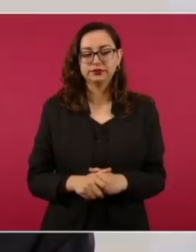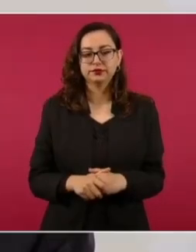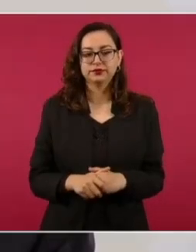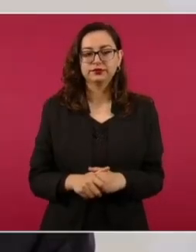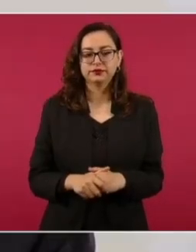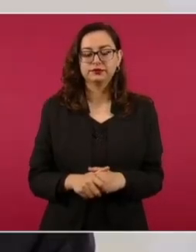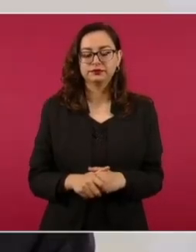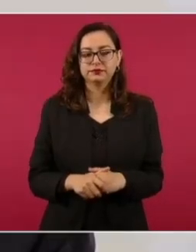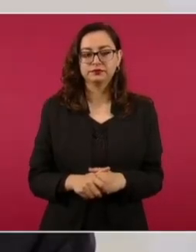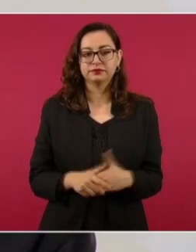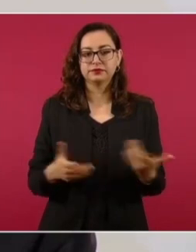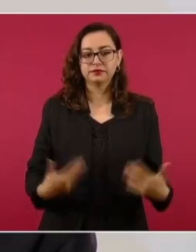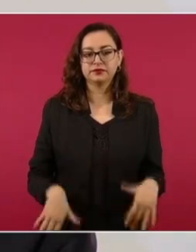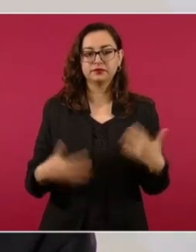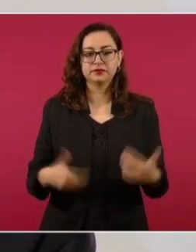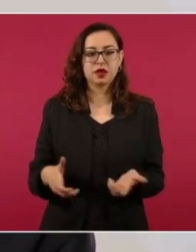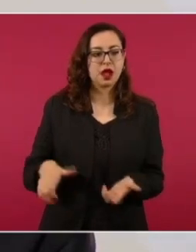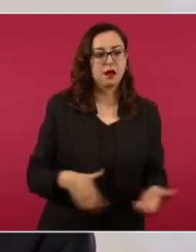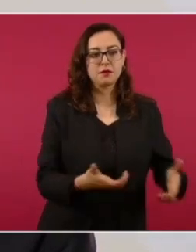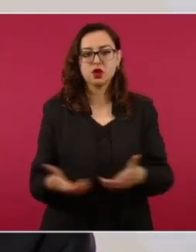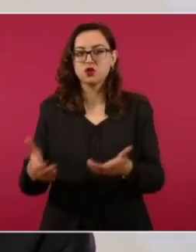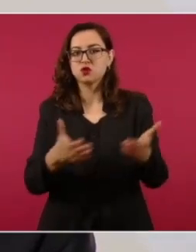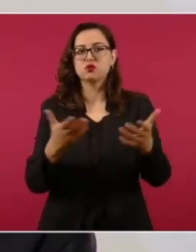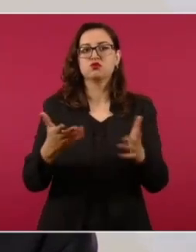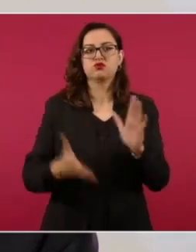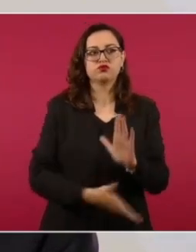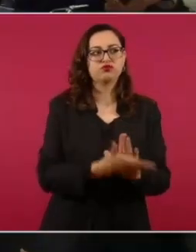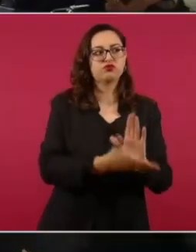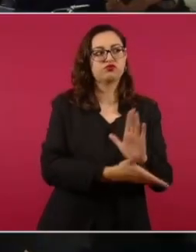bastante lo que se está llevando a cabo.